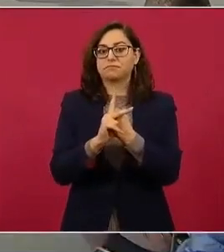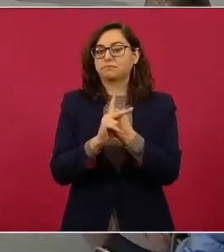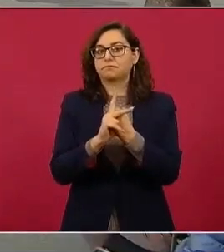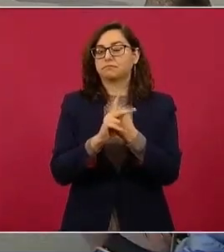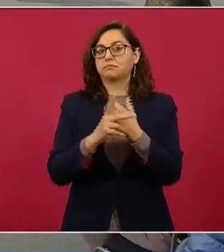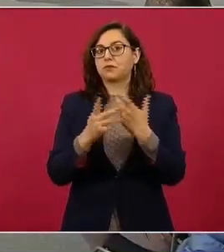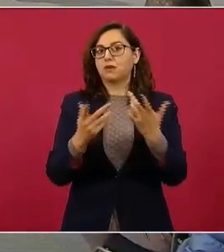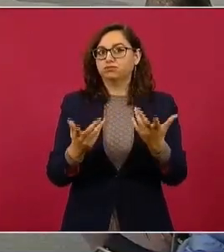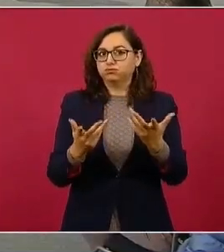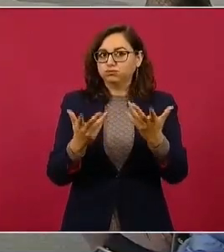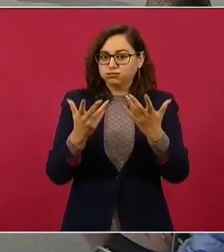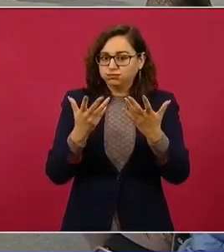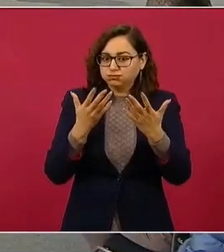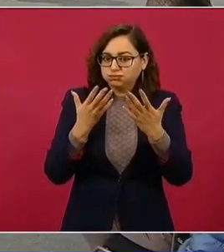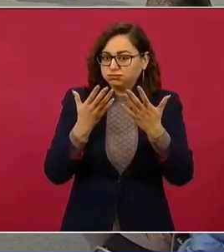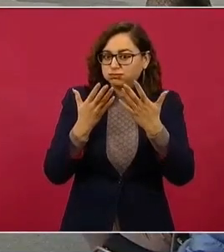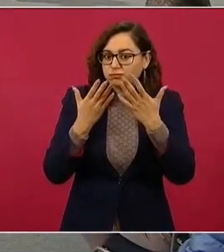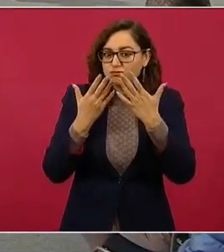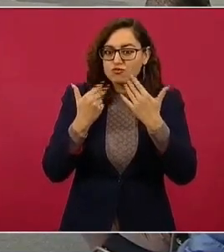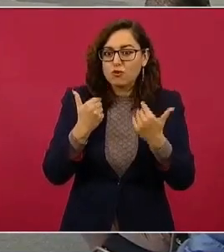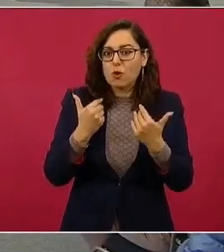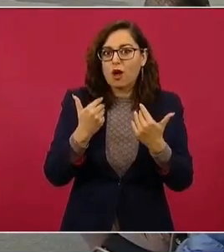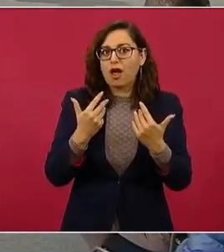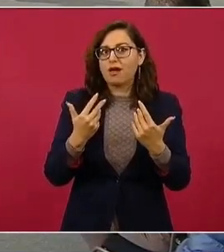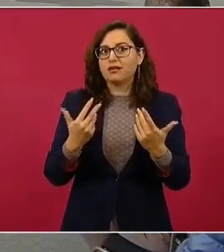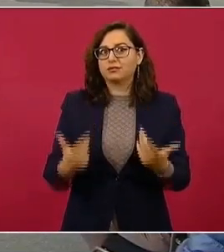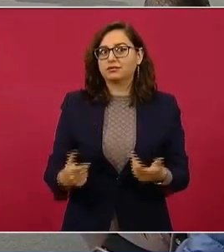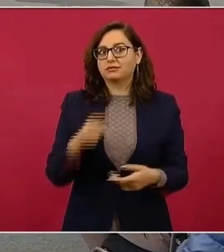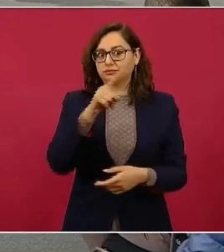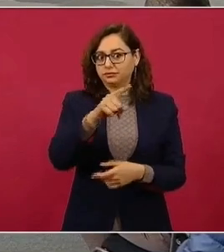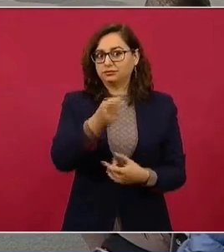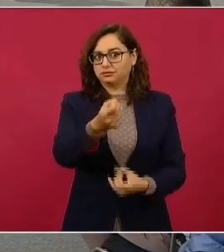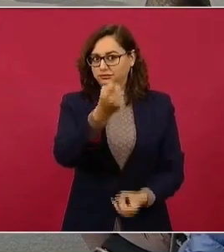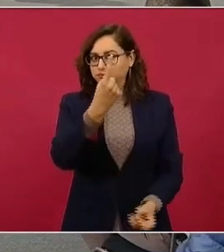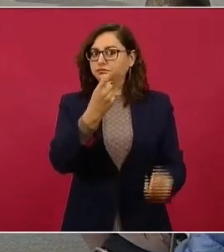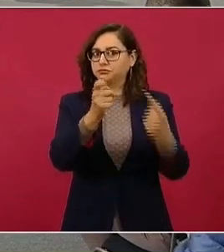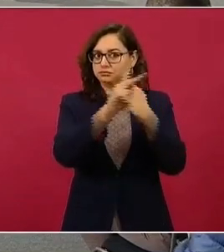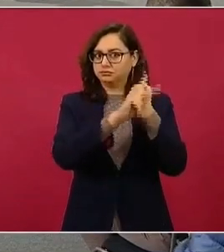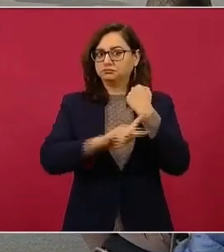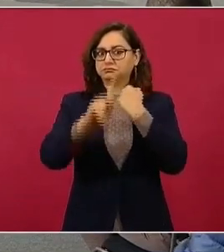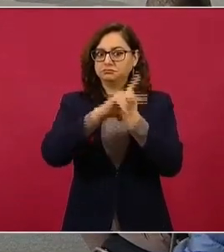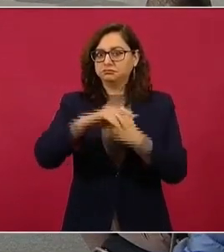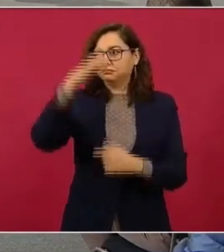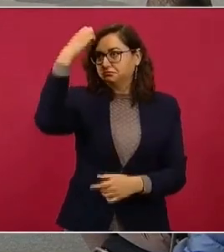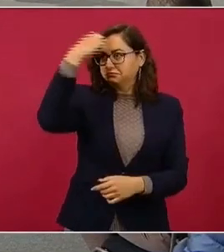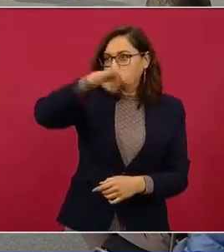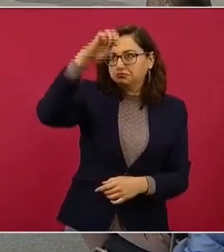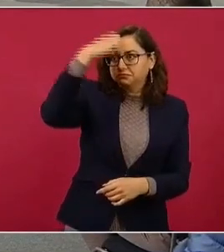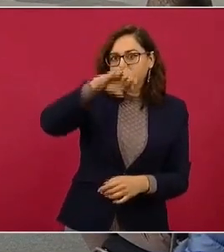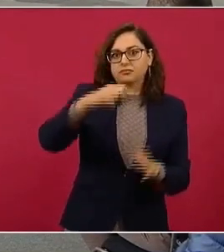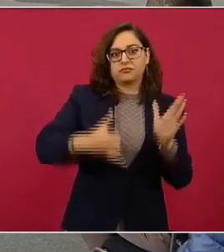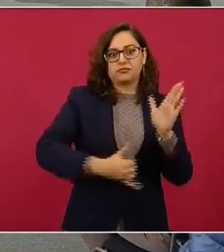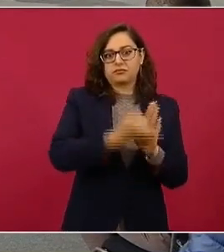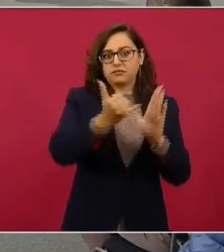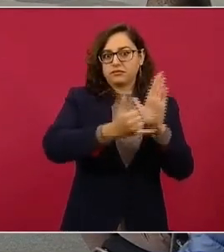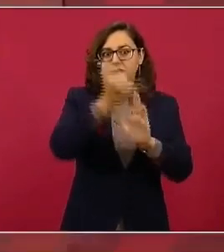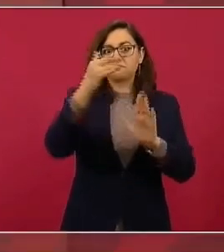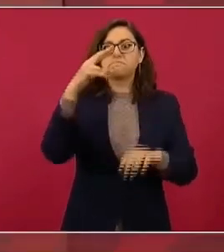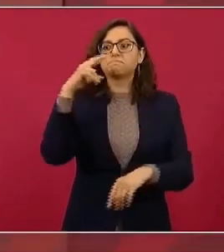más experiencia en realizar obras en meses.